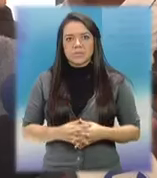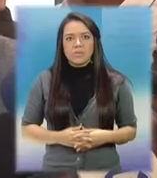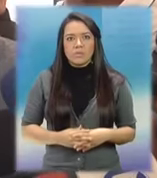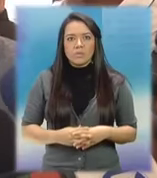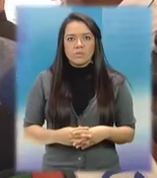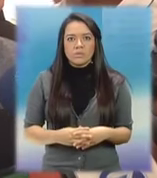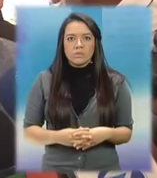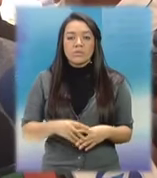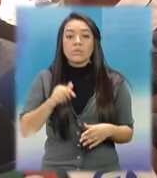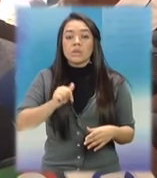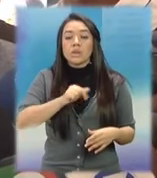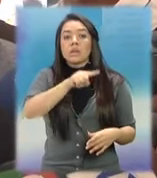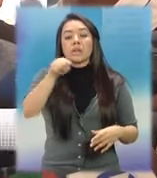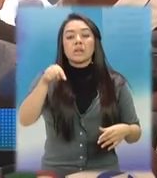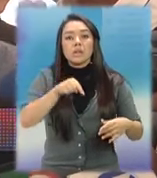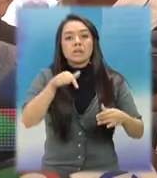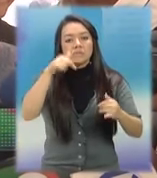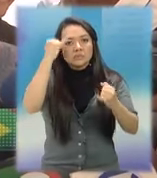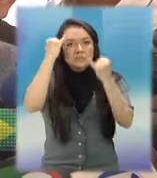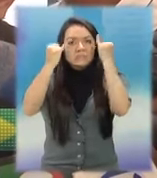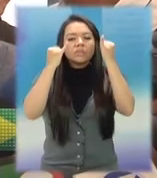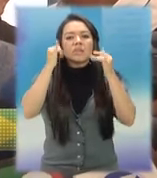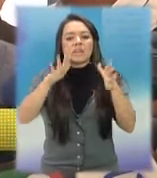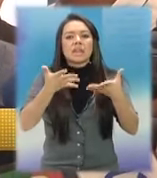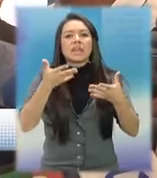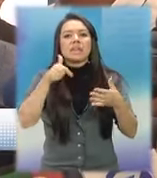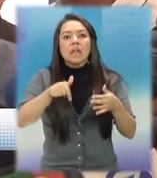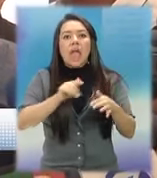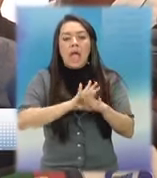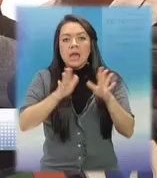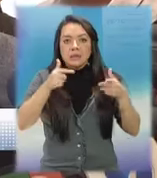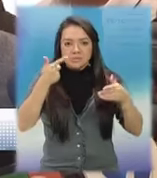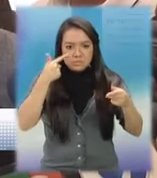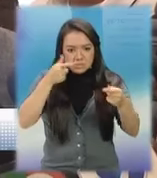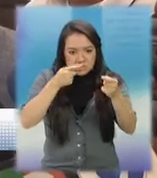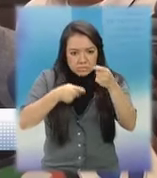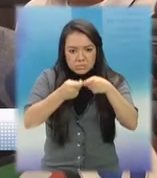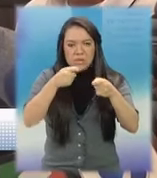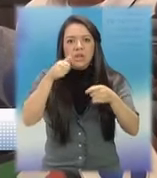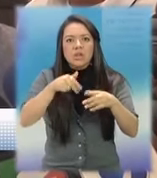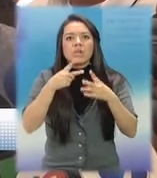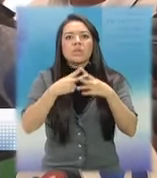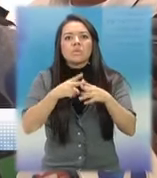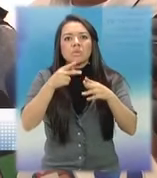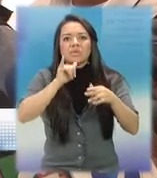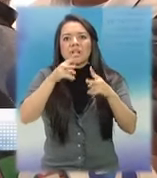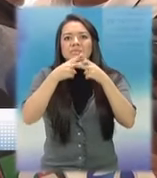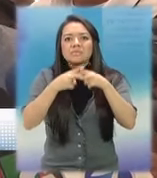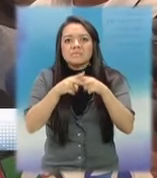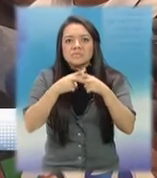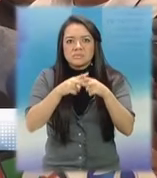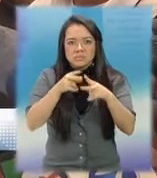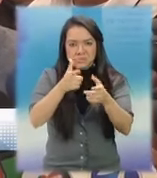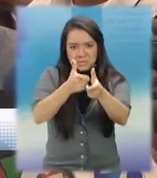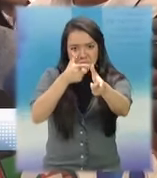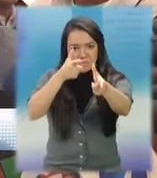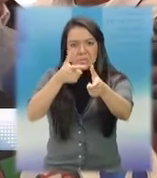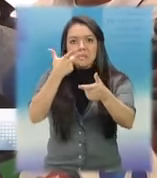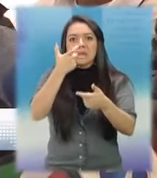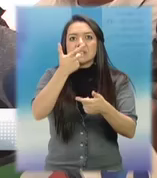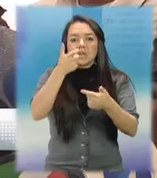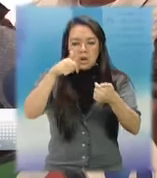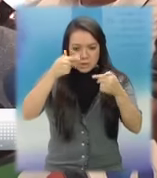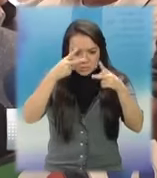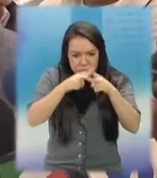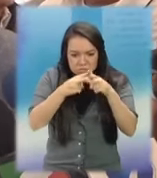Los requisitos de los fabricantes que tengan 50 años de estar fabricando este tipo de armas, hay por lo menos 5 que